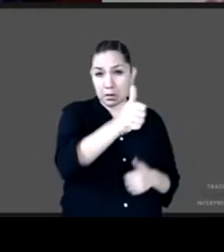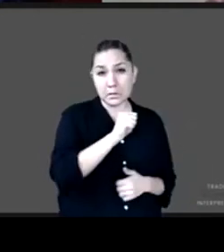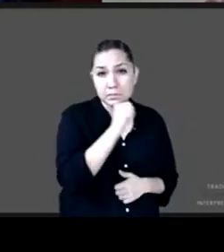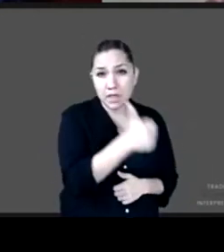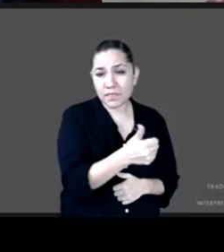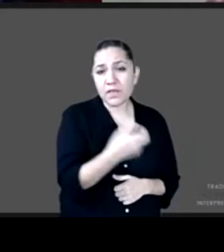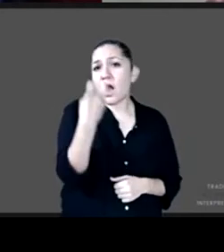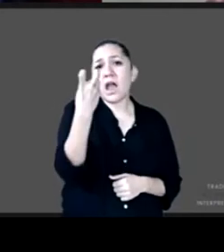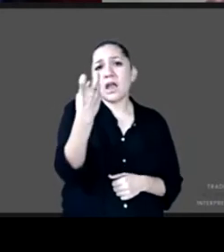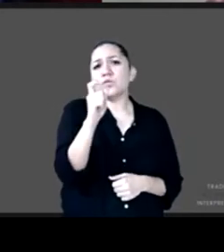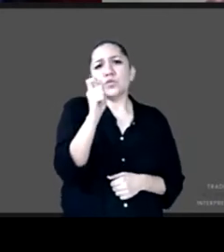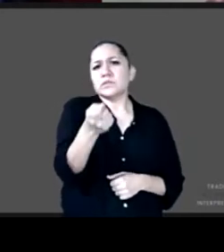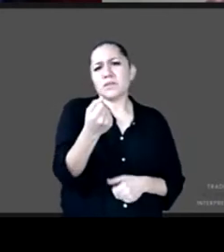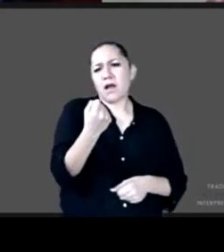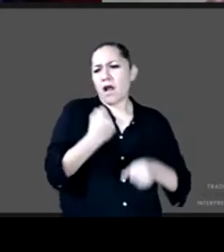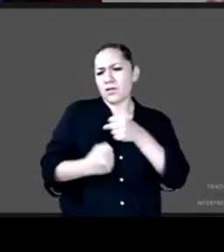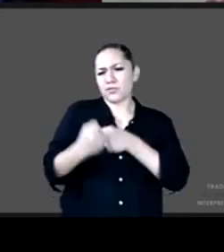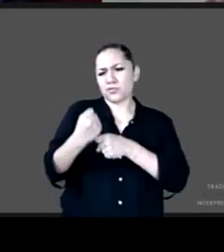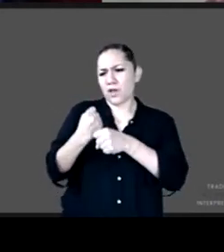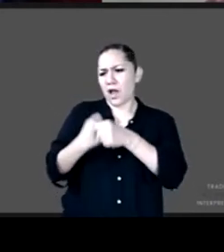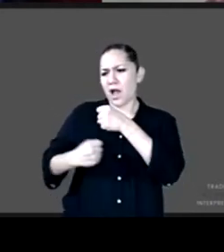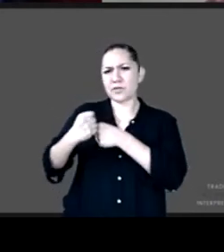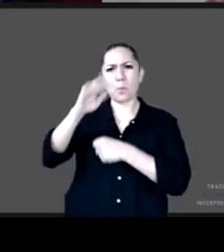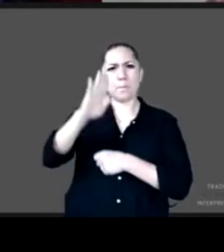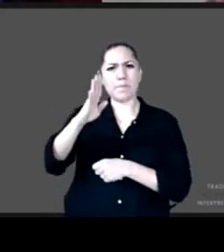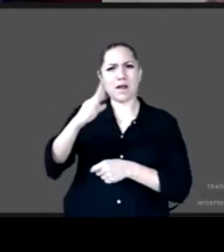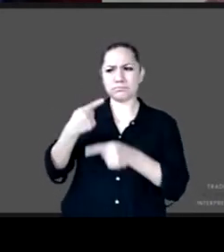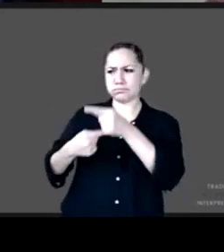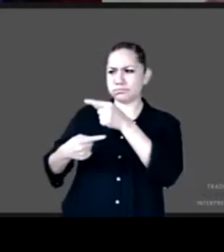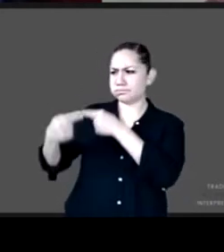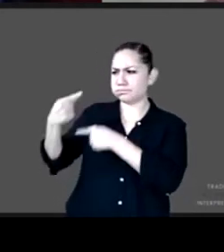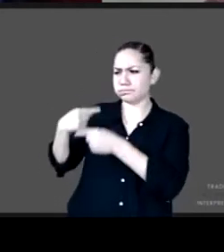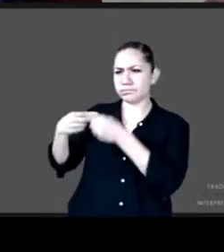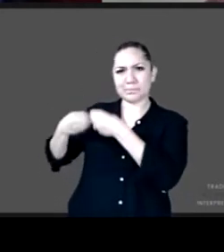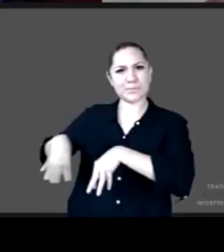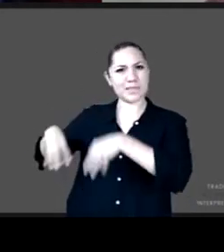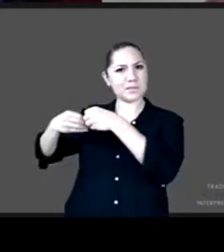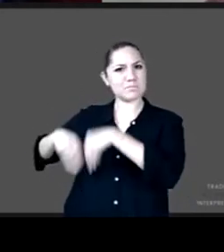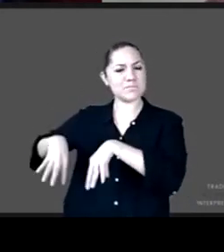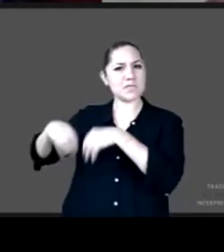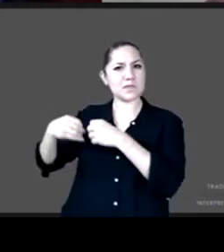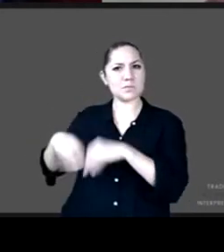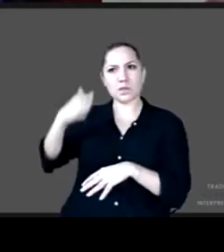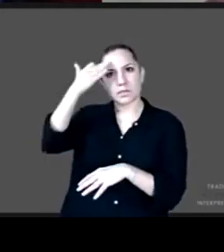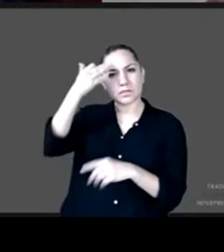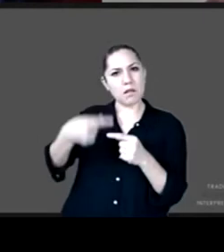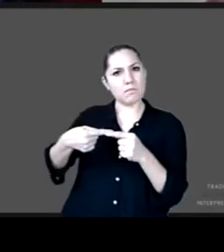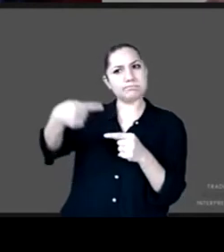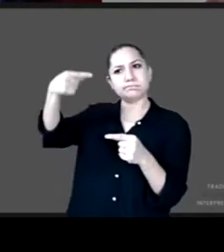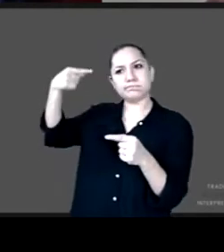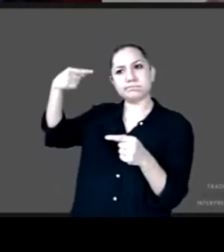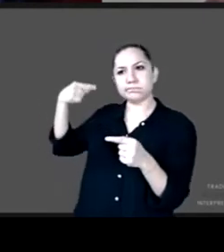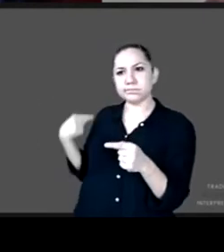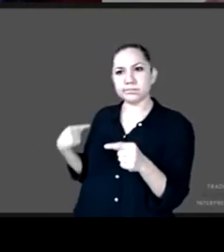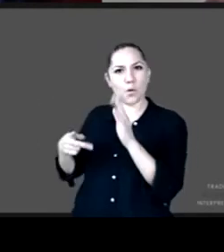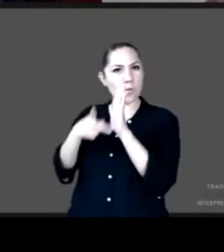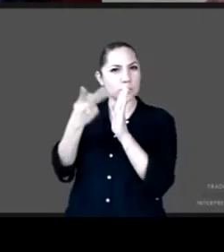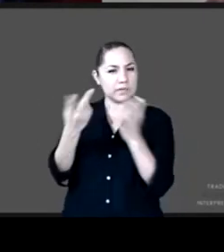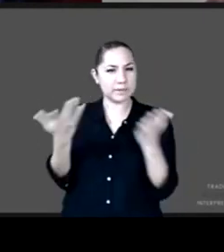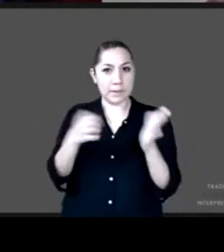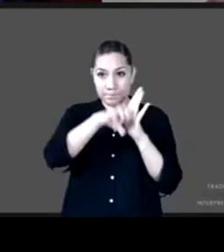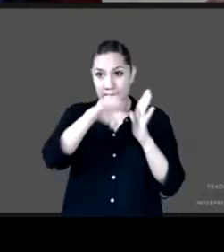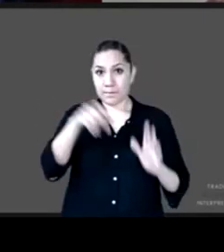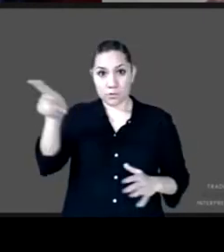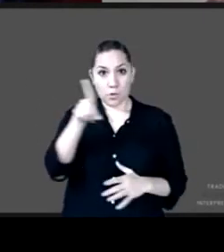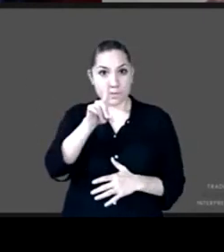por ejemplo el DIF y la inversión en organismos y programas estratégicos para la protección de los derechos de niñas niñas y adolescentes